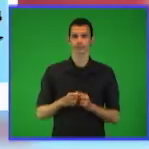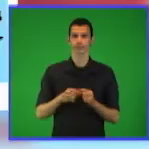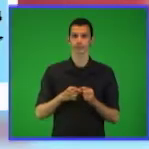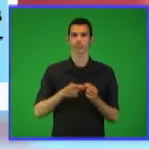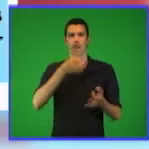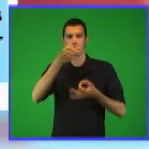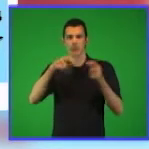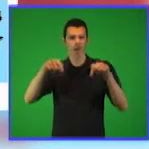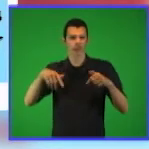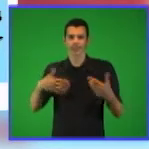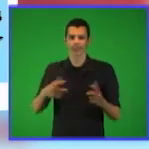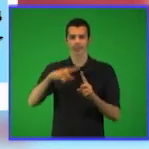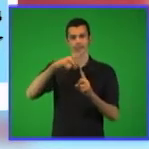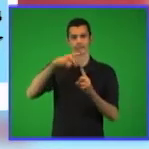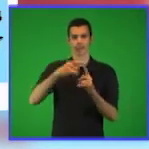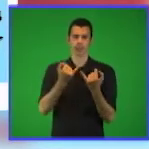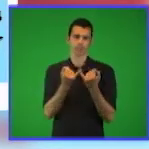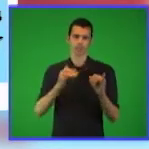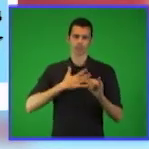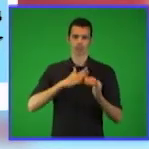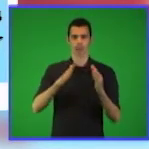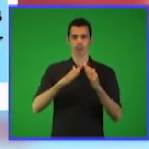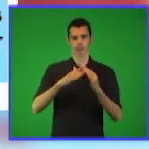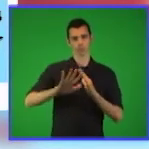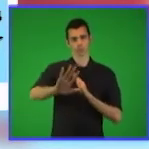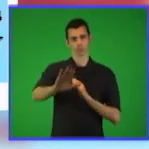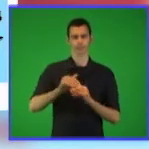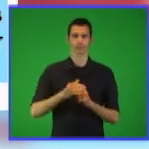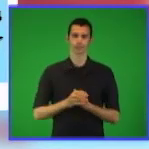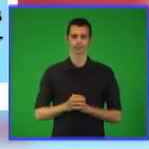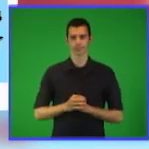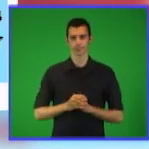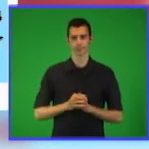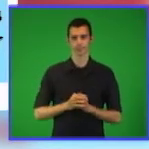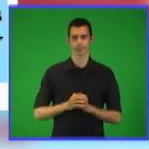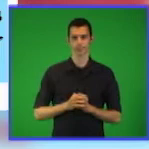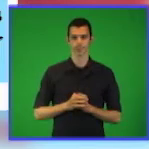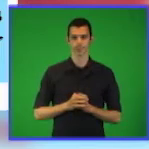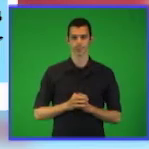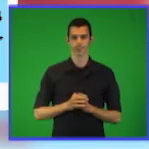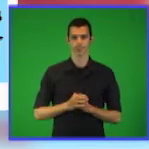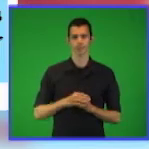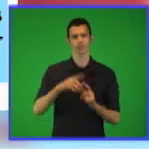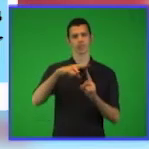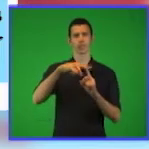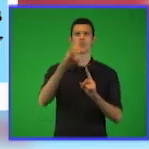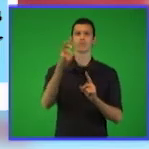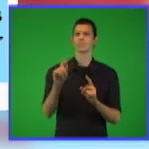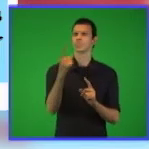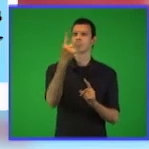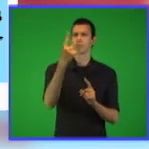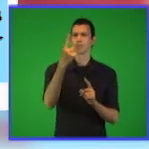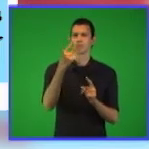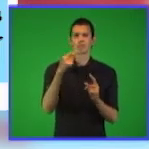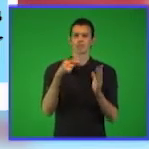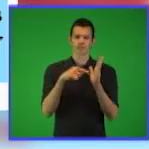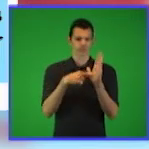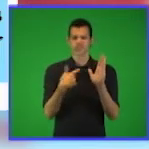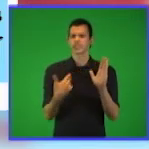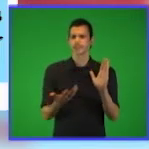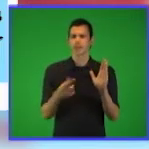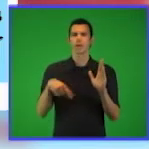Veamos ahora la actividad independiente que les vamos a proponer. La primera está